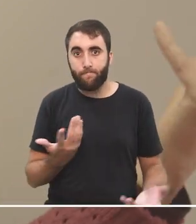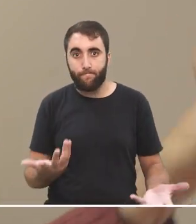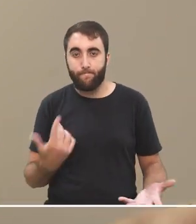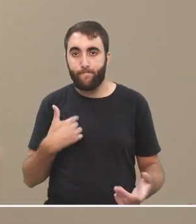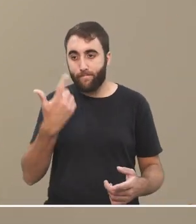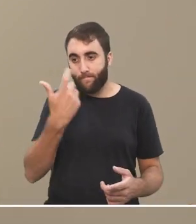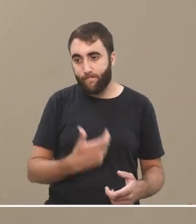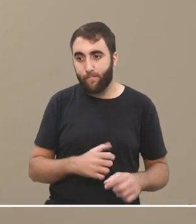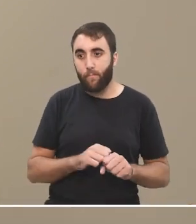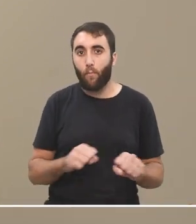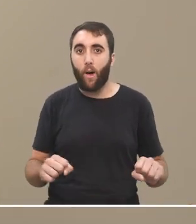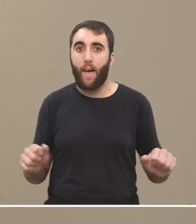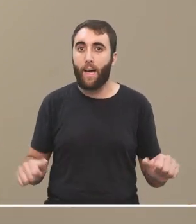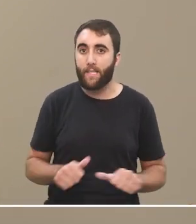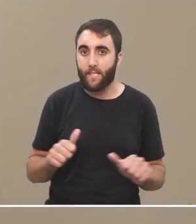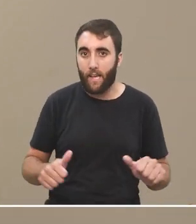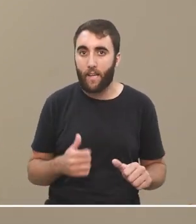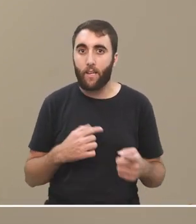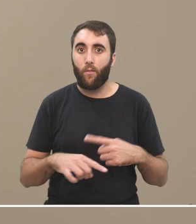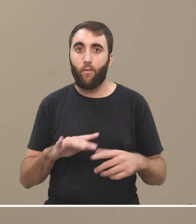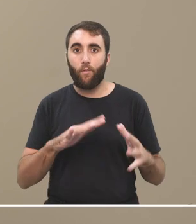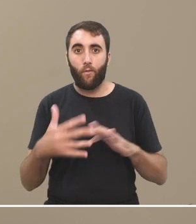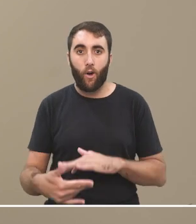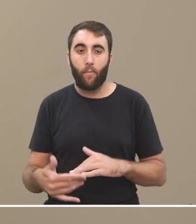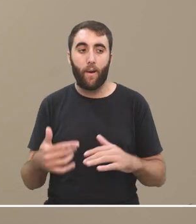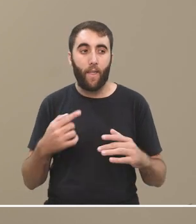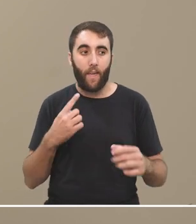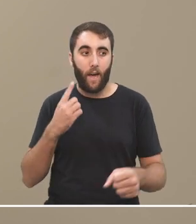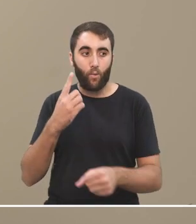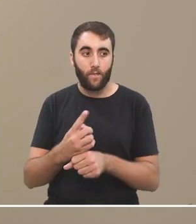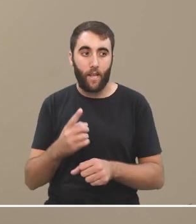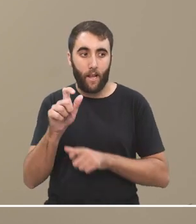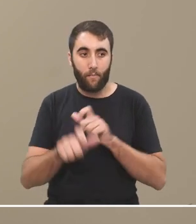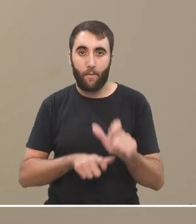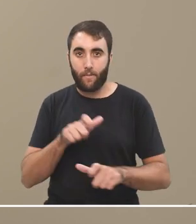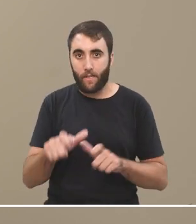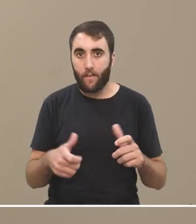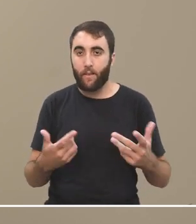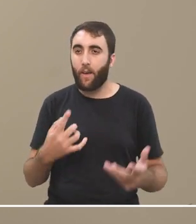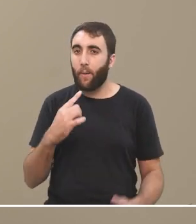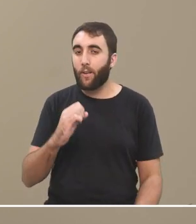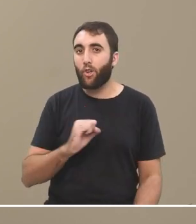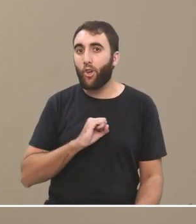angélicos que por lo tanto tienes derecho de acusar a los demás hay alguien que tose